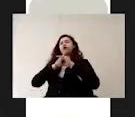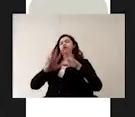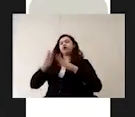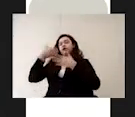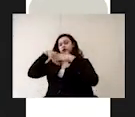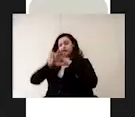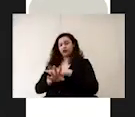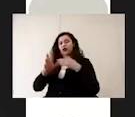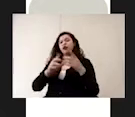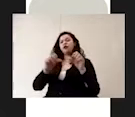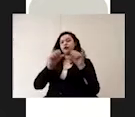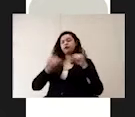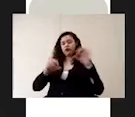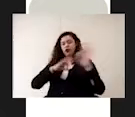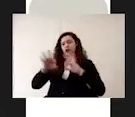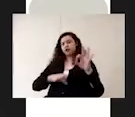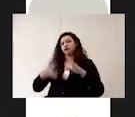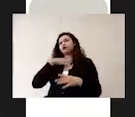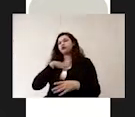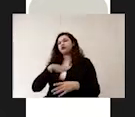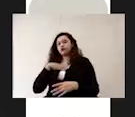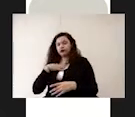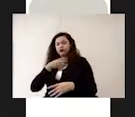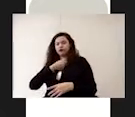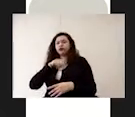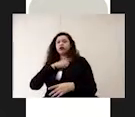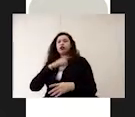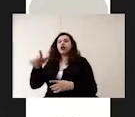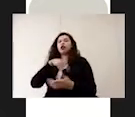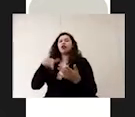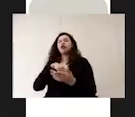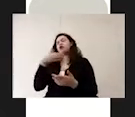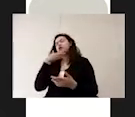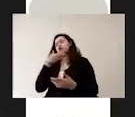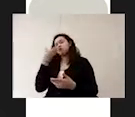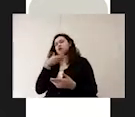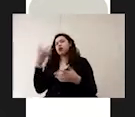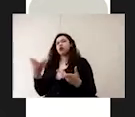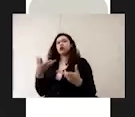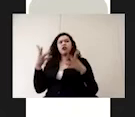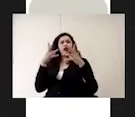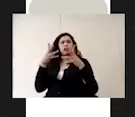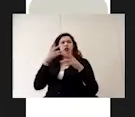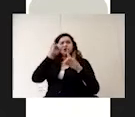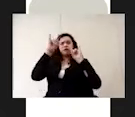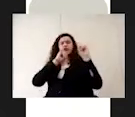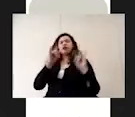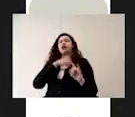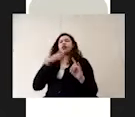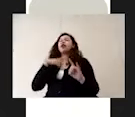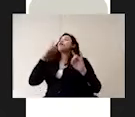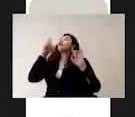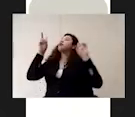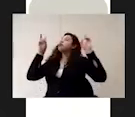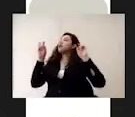áreas de trabajo sanitarios y espacios comunes y estas señaléticas deben incluir temas como